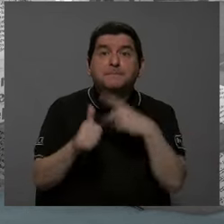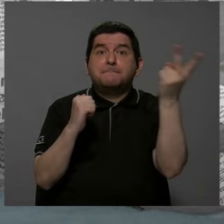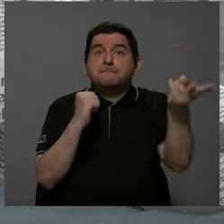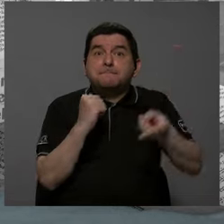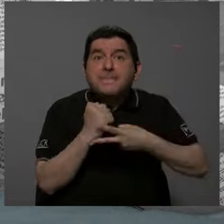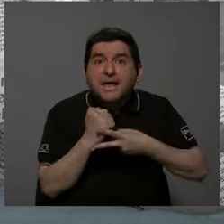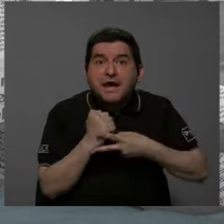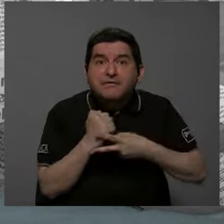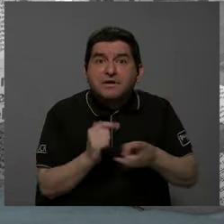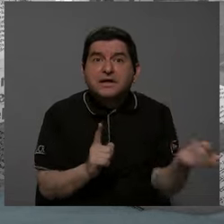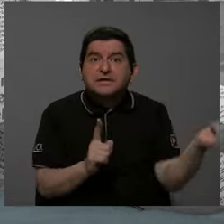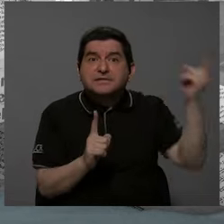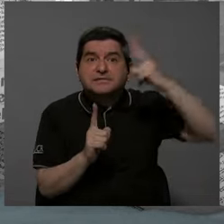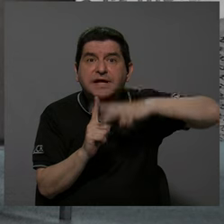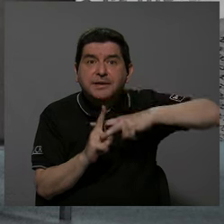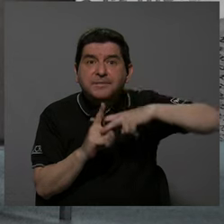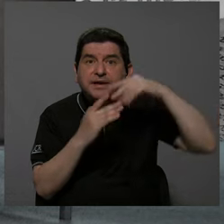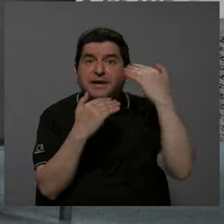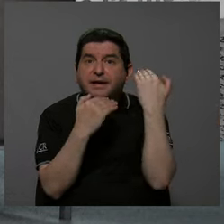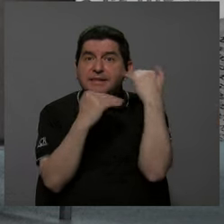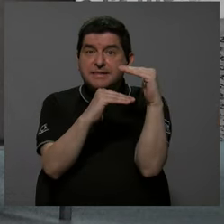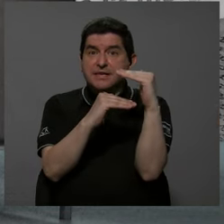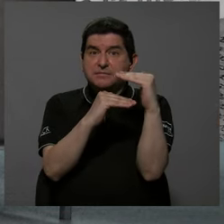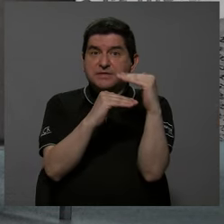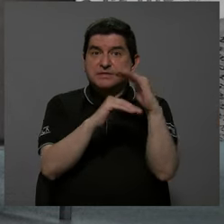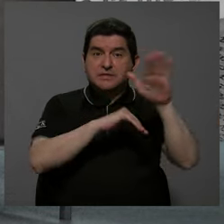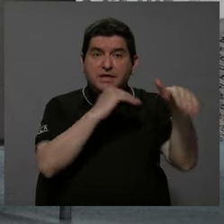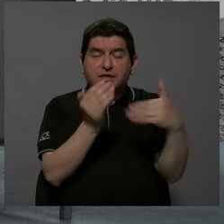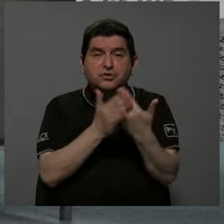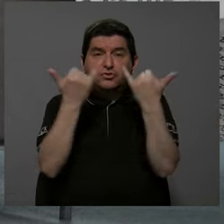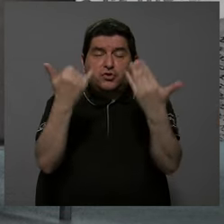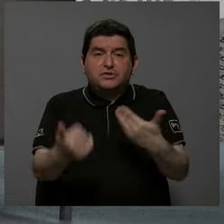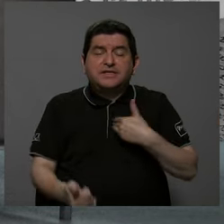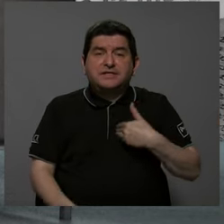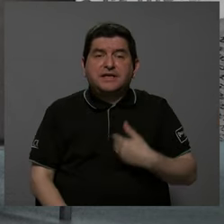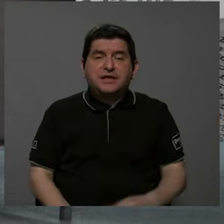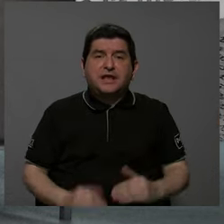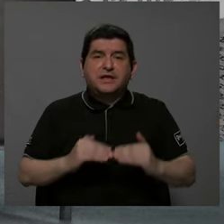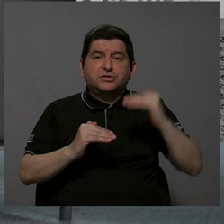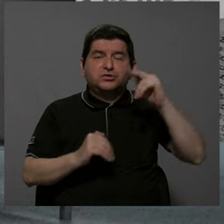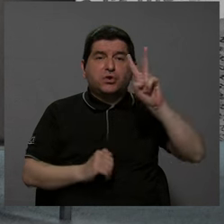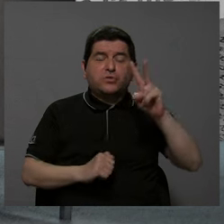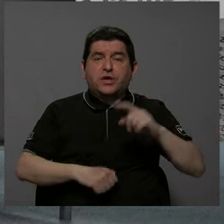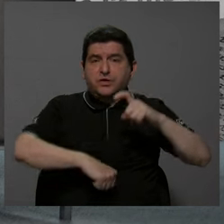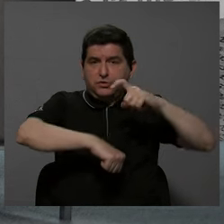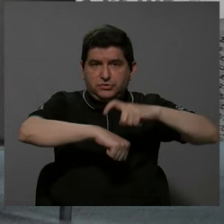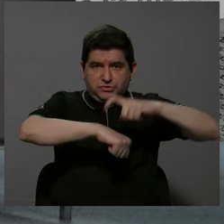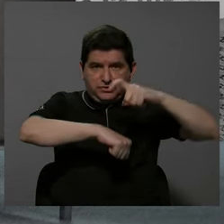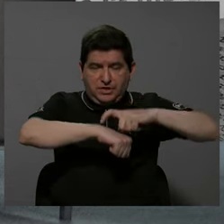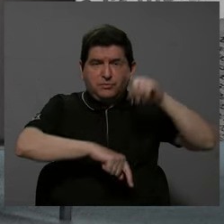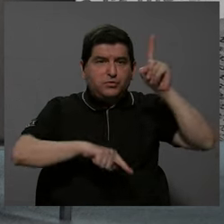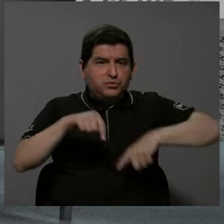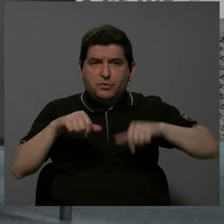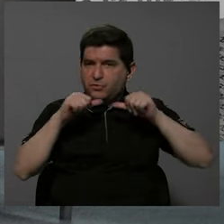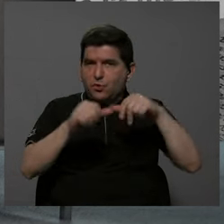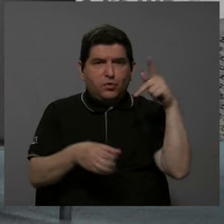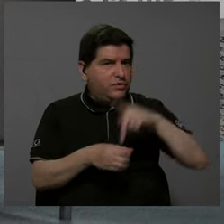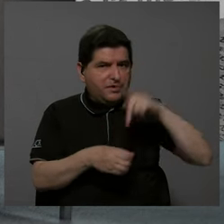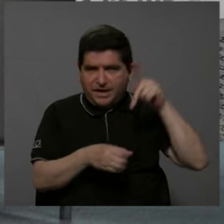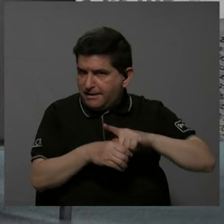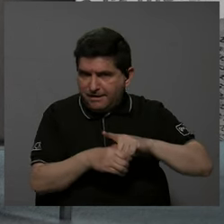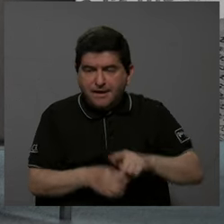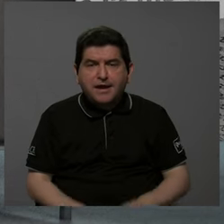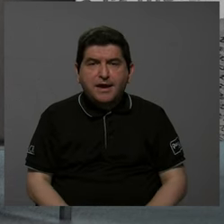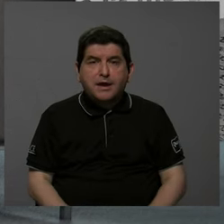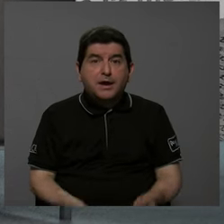aplica el límite y todos aquellos que ya tenían más de dos periodos no pueden seguir participando, muchas personas,